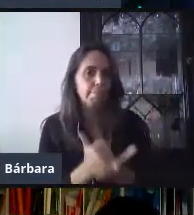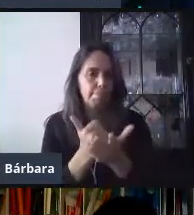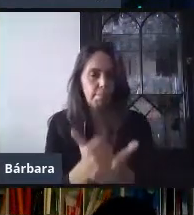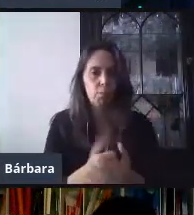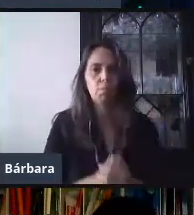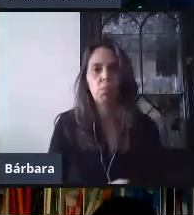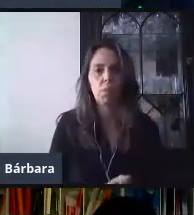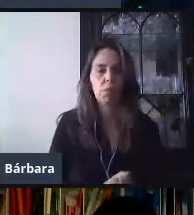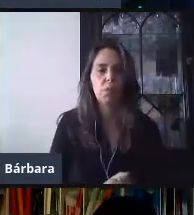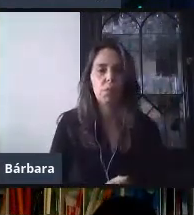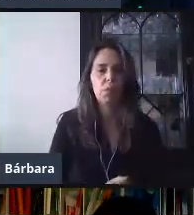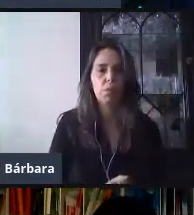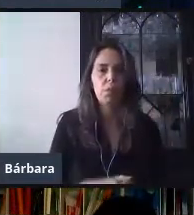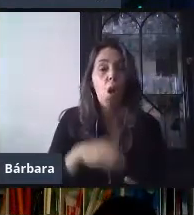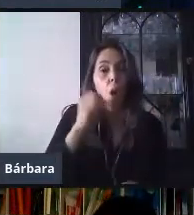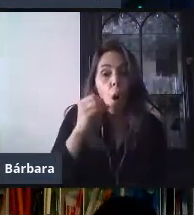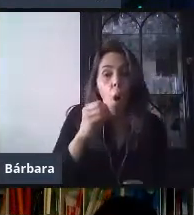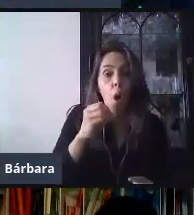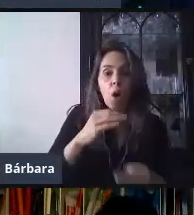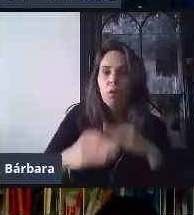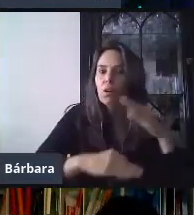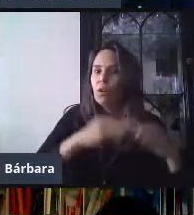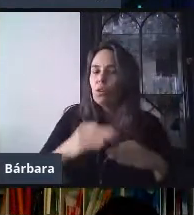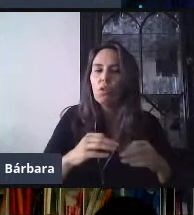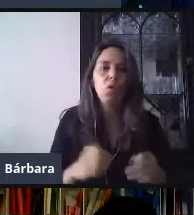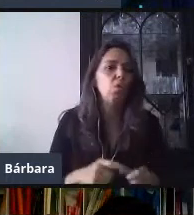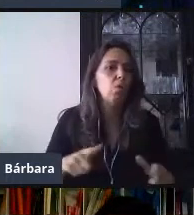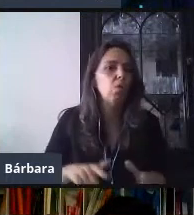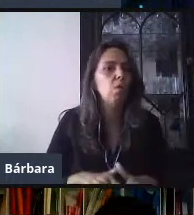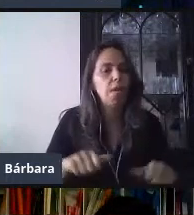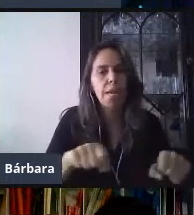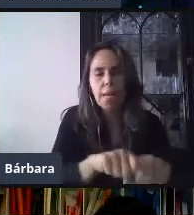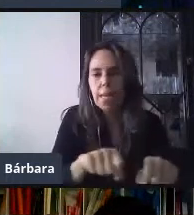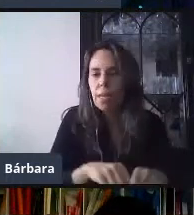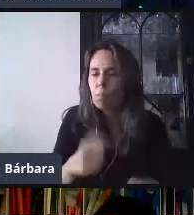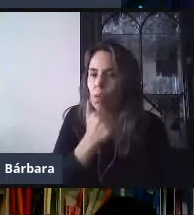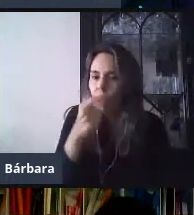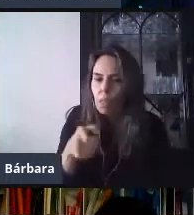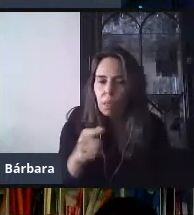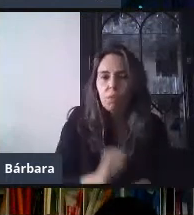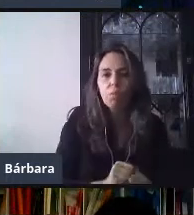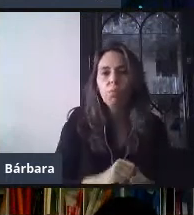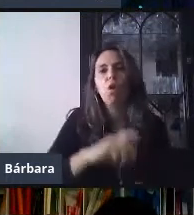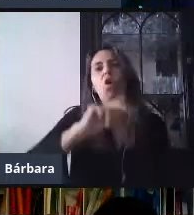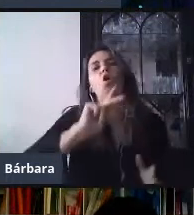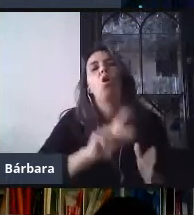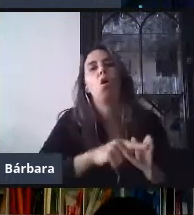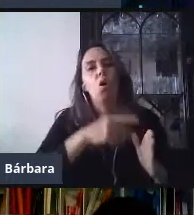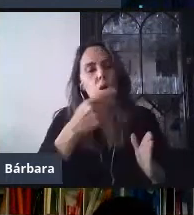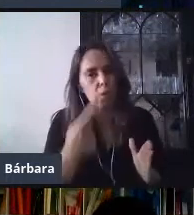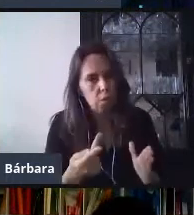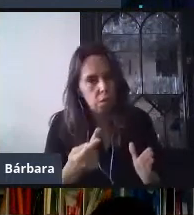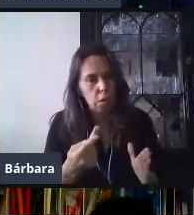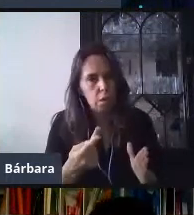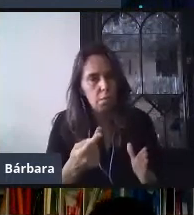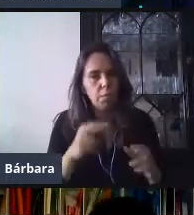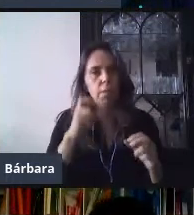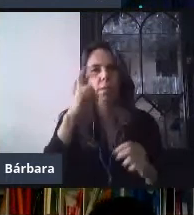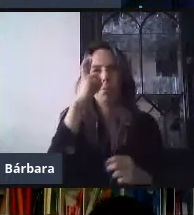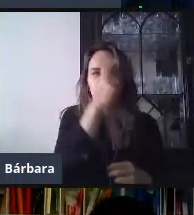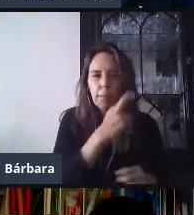tal grupo es el que tiene esa misma duda, pues, bueno, a mejor hacer un repaso de ese tema y, pues, continuar con nuestras actividades.